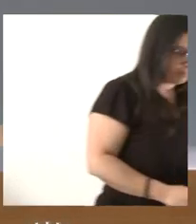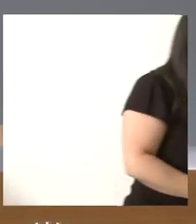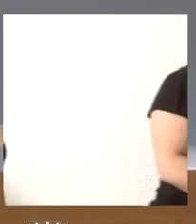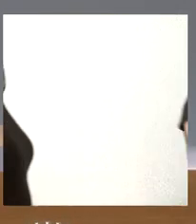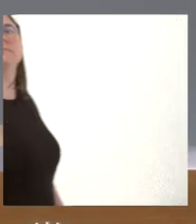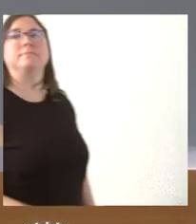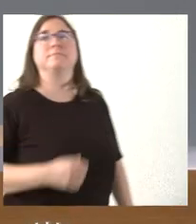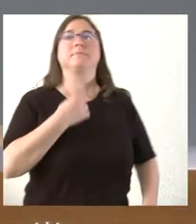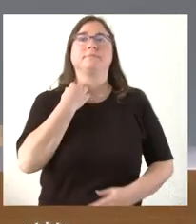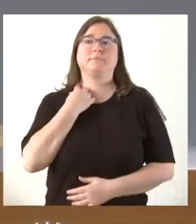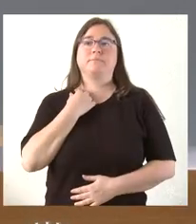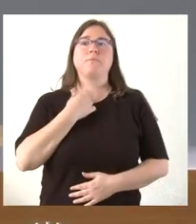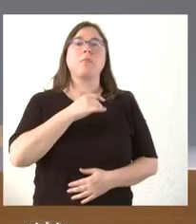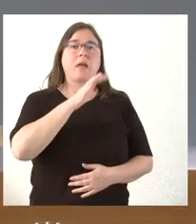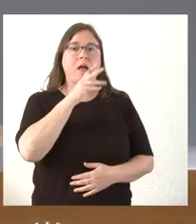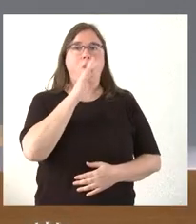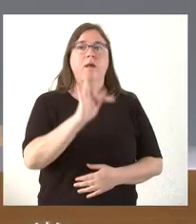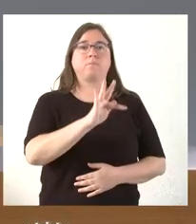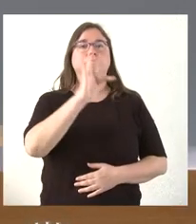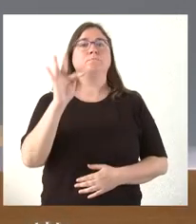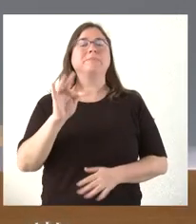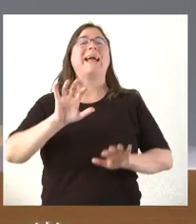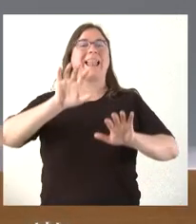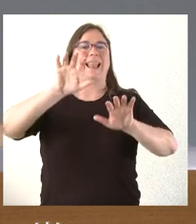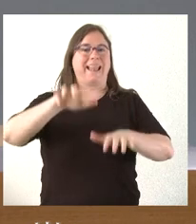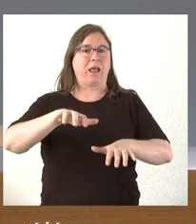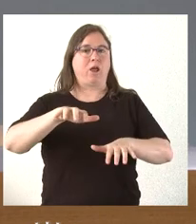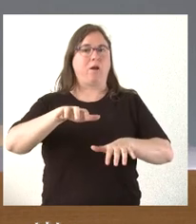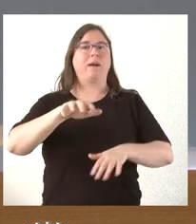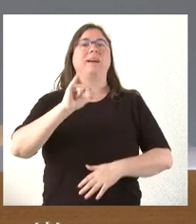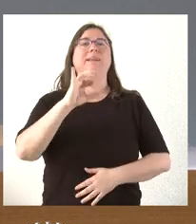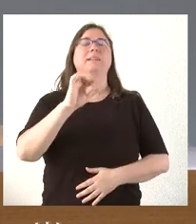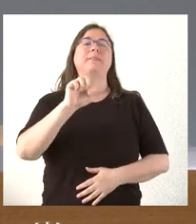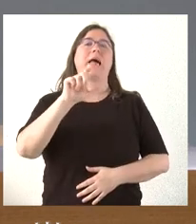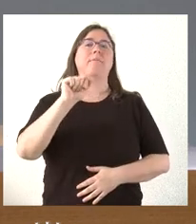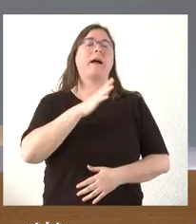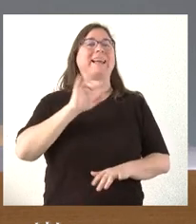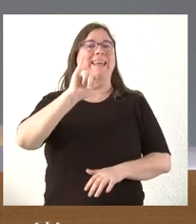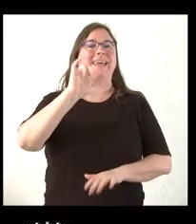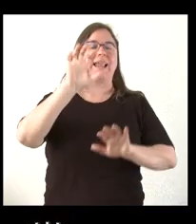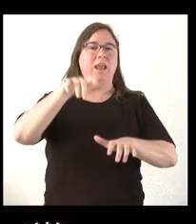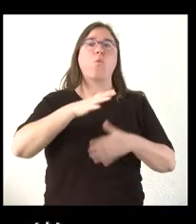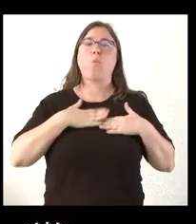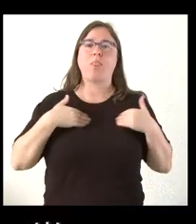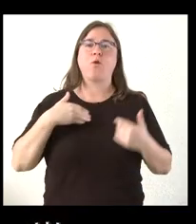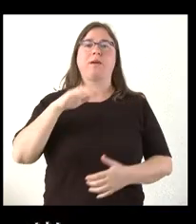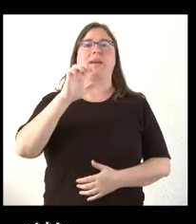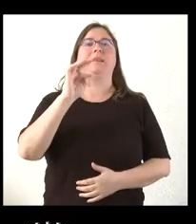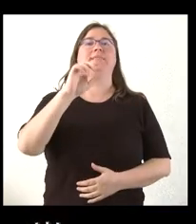Y ahora nos vamos hasta León, donde tenemos a Elizabeth Alba, de Ileón. Cuando quieras, Elizabeth, adelante.